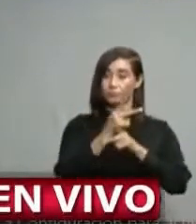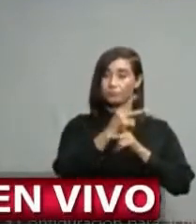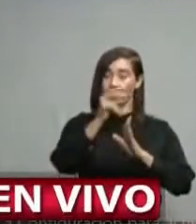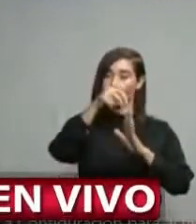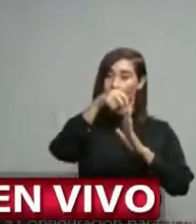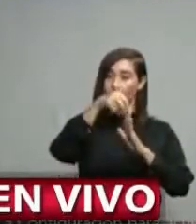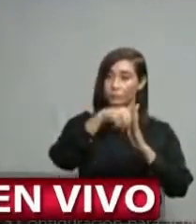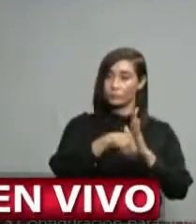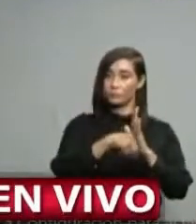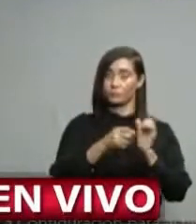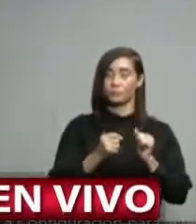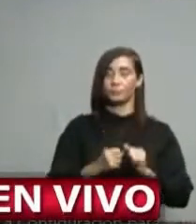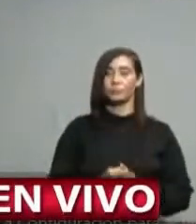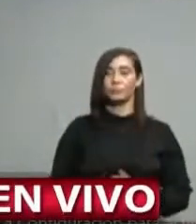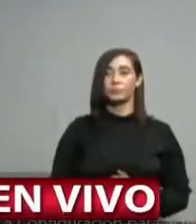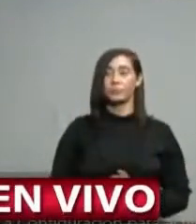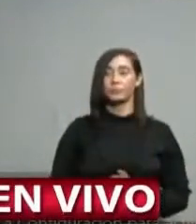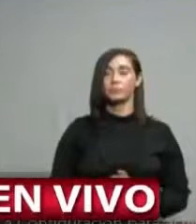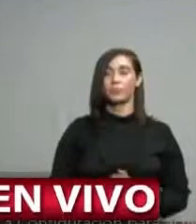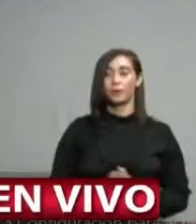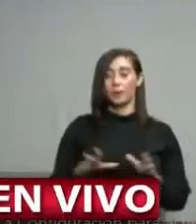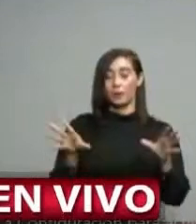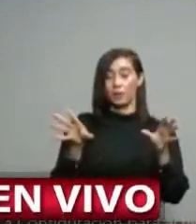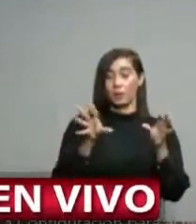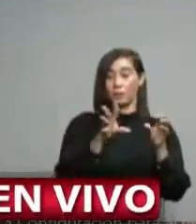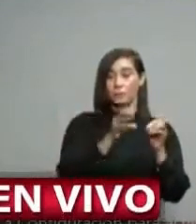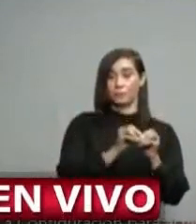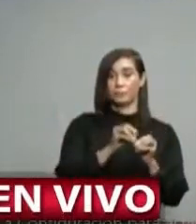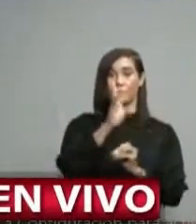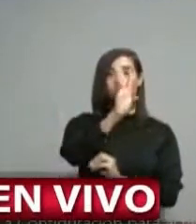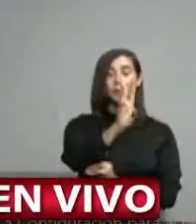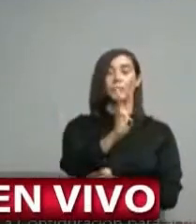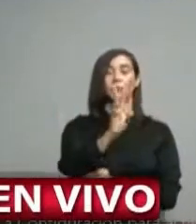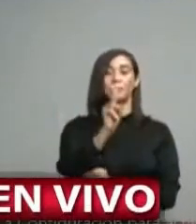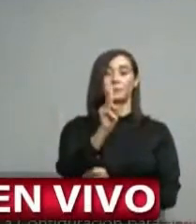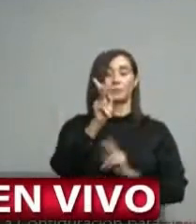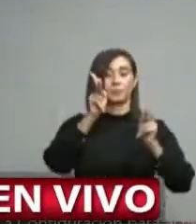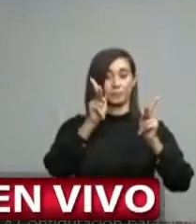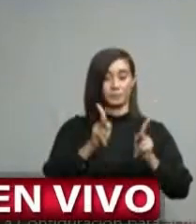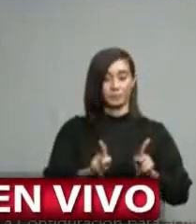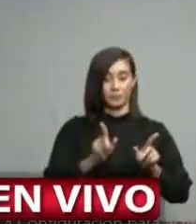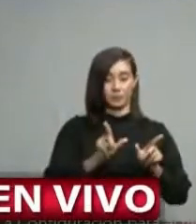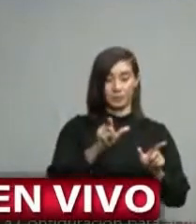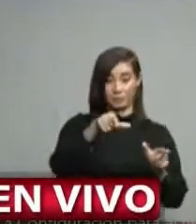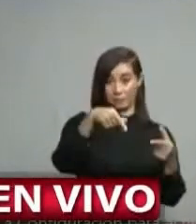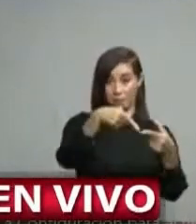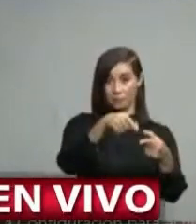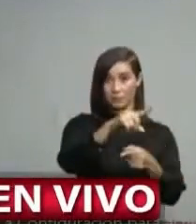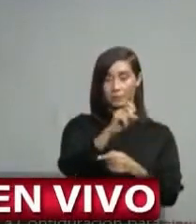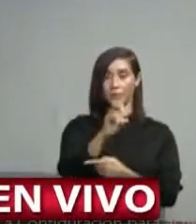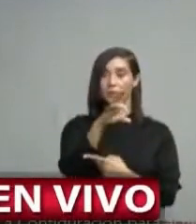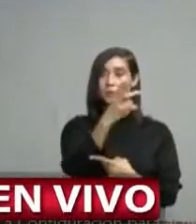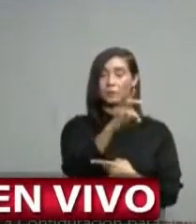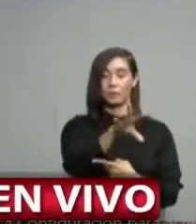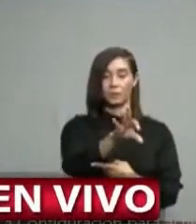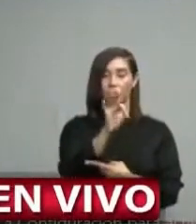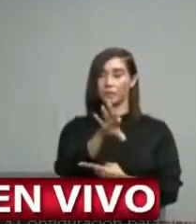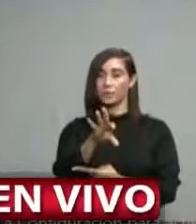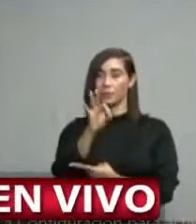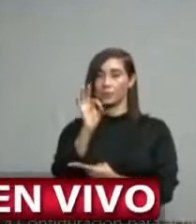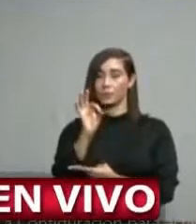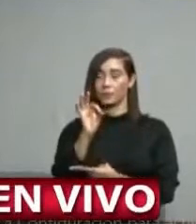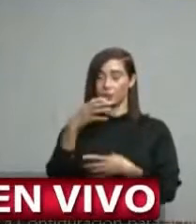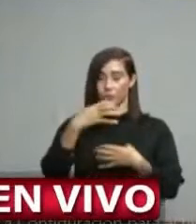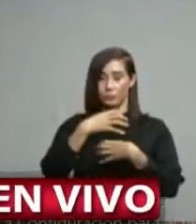de cuidados intensivos. Y un total de 62 personas de esas 117, estaban